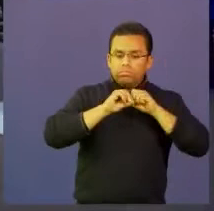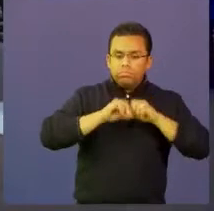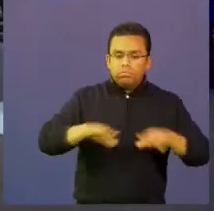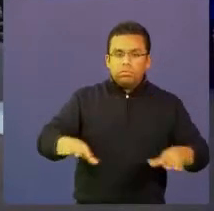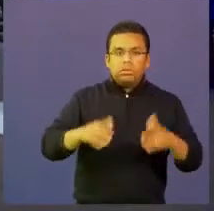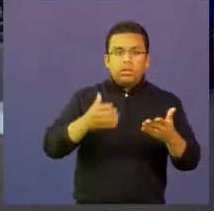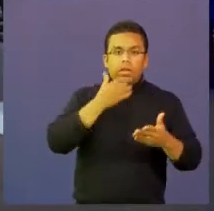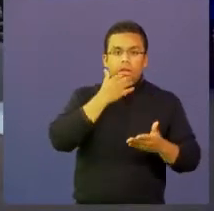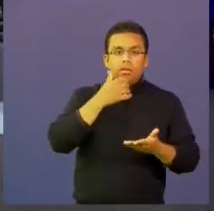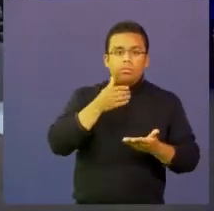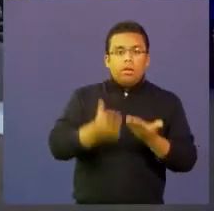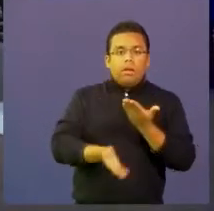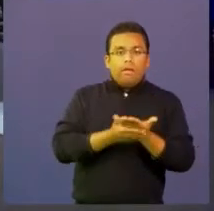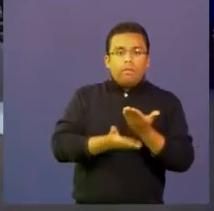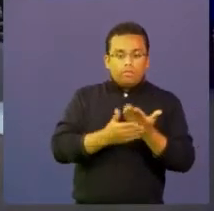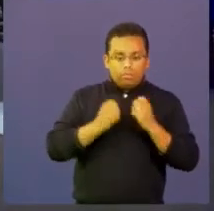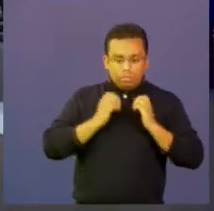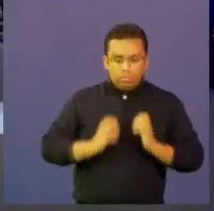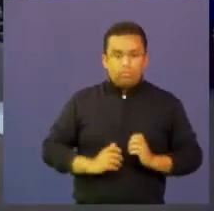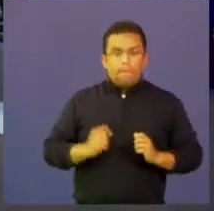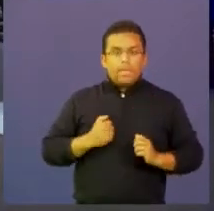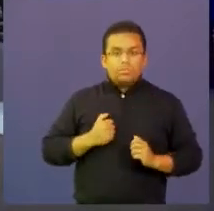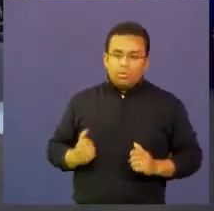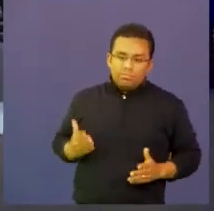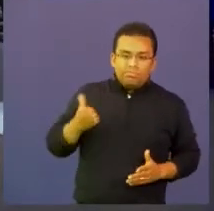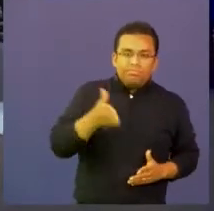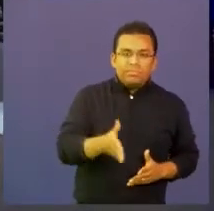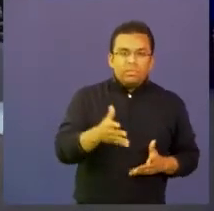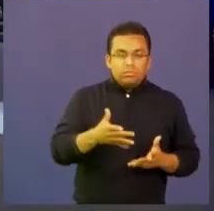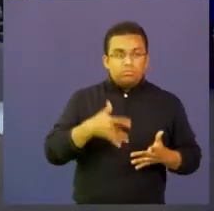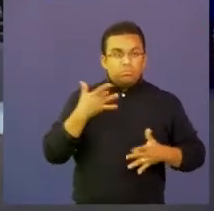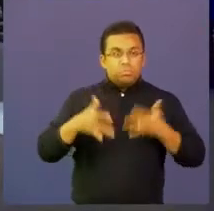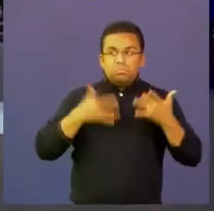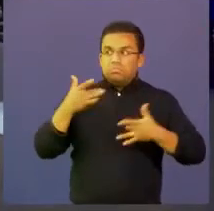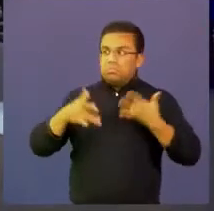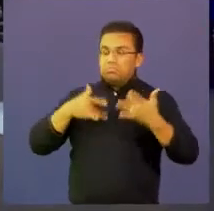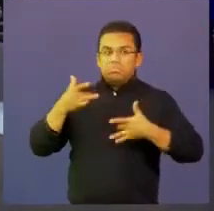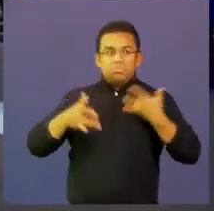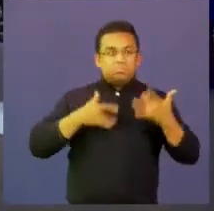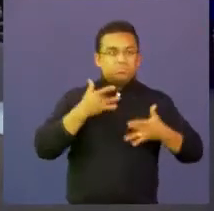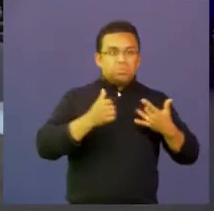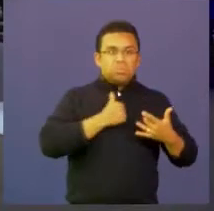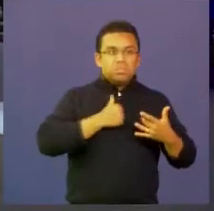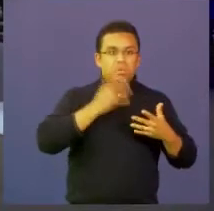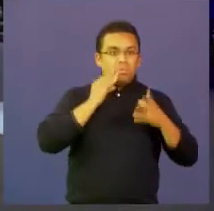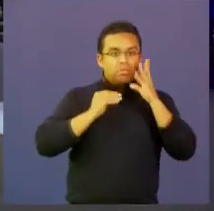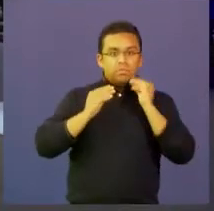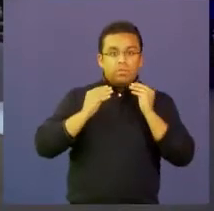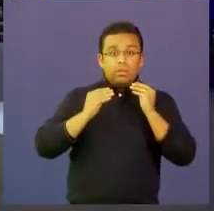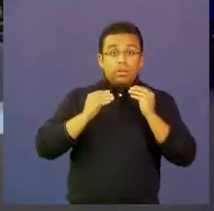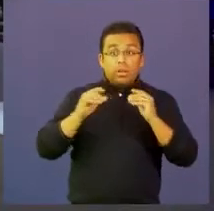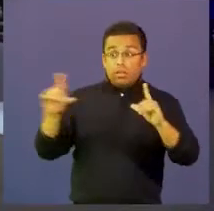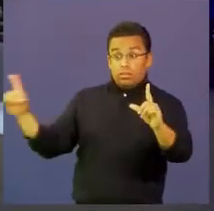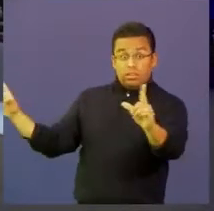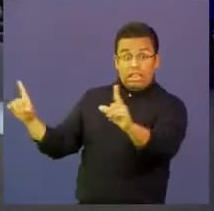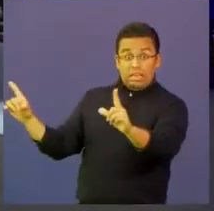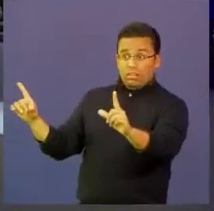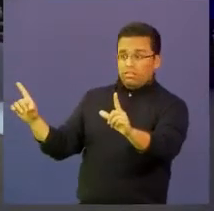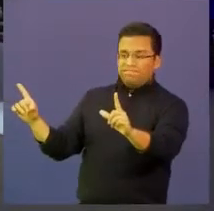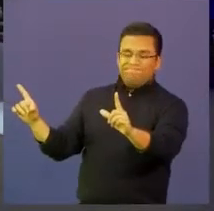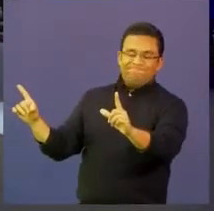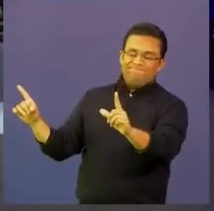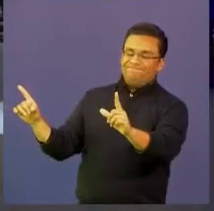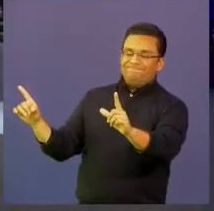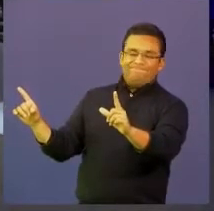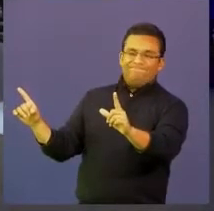haya sensores donde el cuerpo se involucre y la experiencia se enriquezca ya estamos en un momento que la pantalla a veces se queda corta y lo que estamos